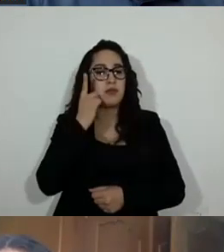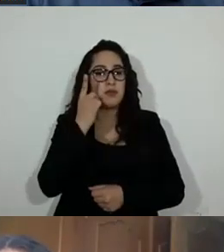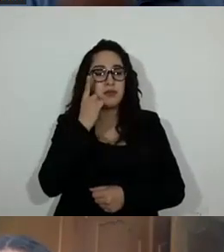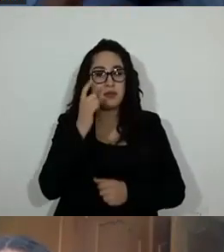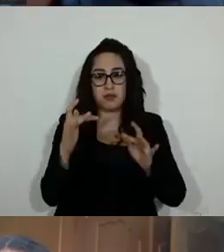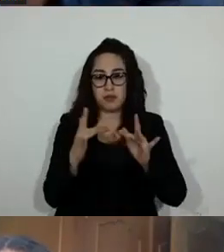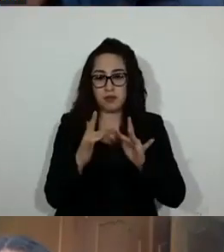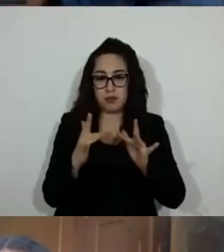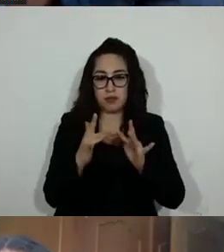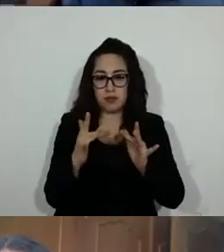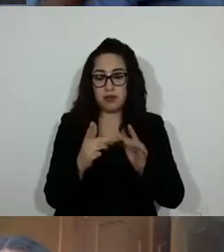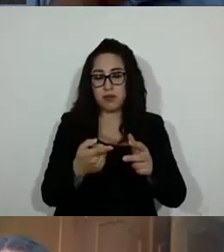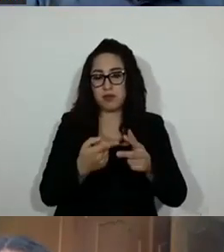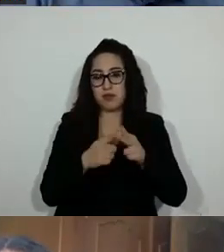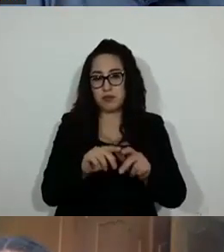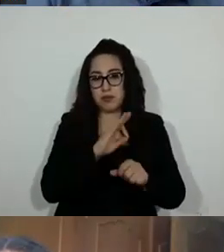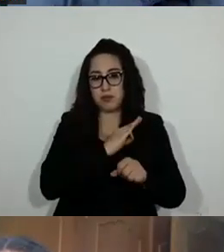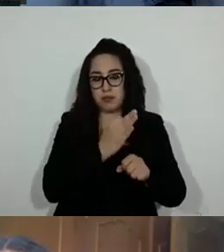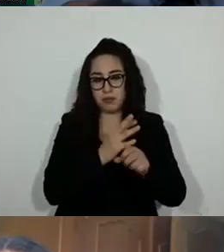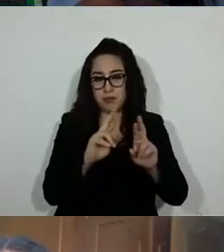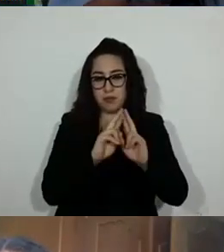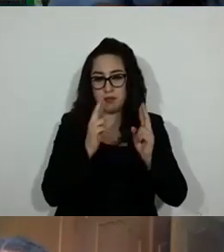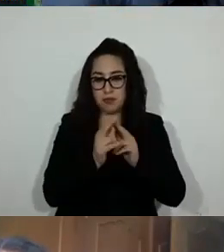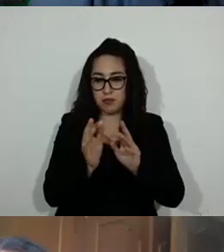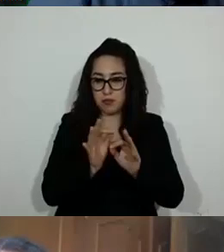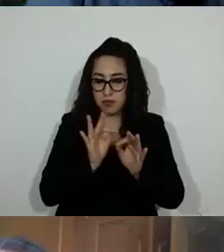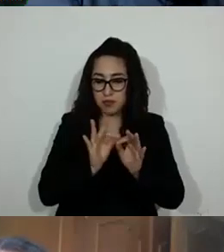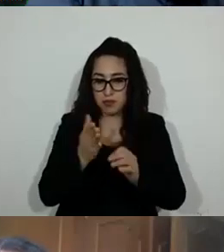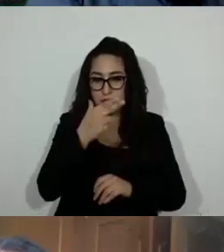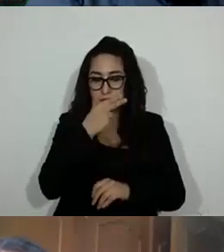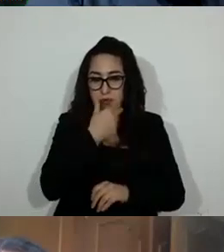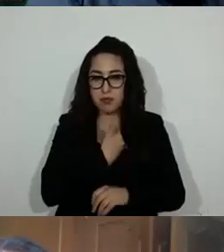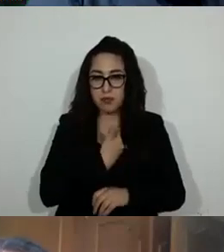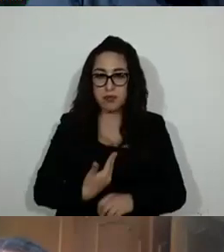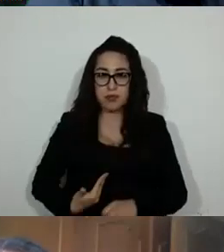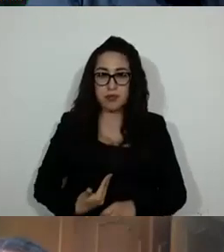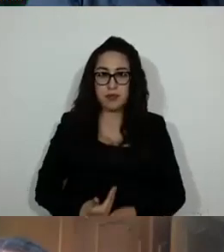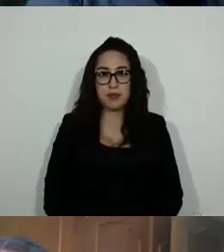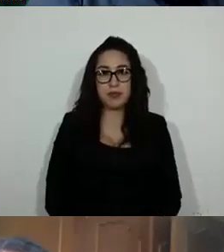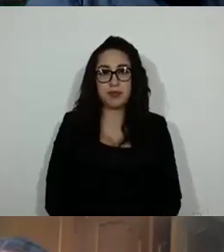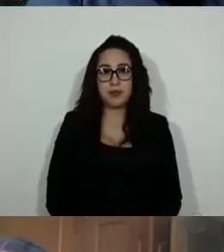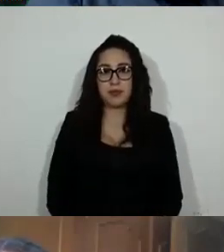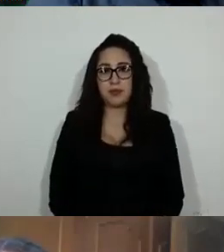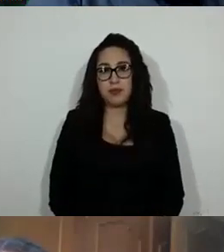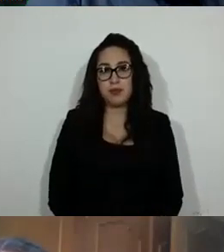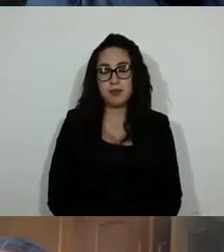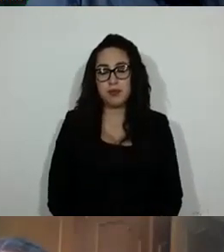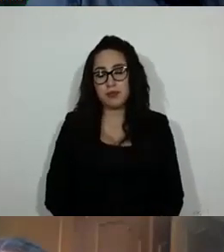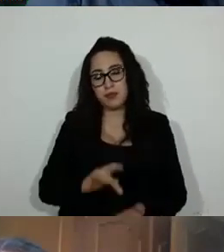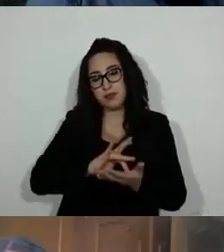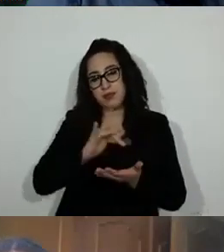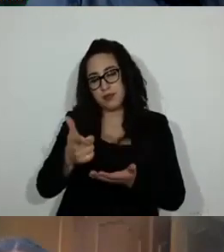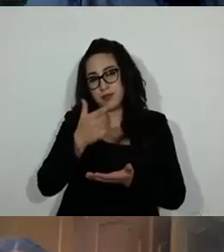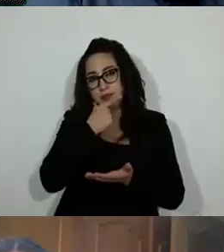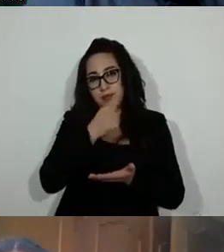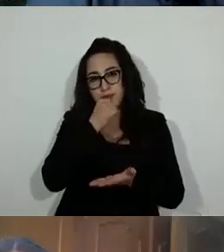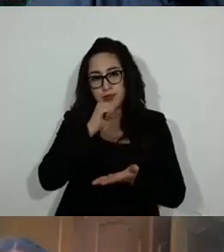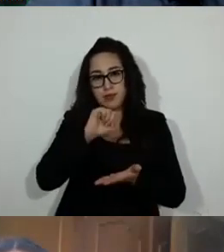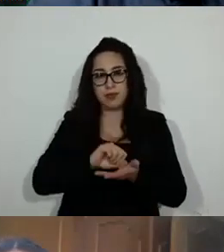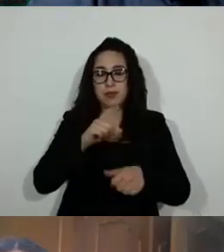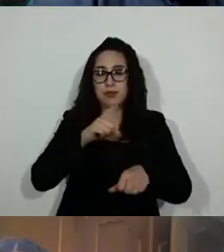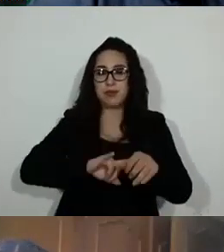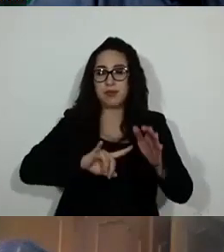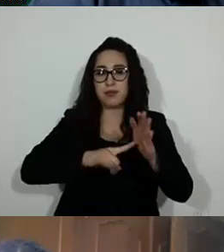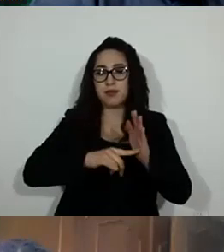por lo que existe el quórum. Cumplirá su instrucción, diputado presidente. Muchas gracias, diputado secretario. Siendo las